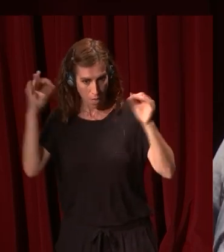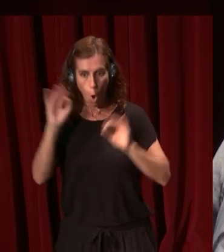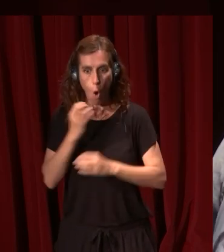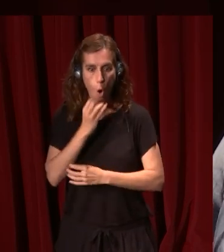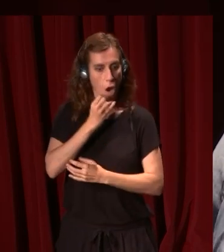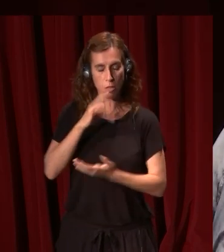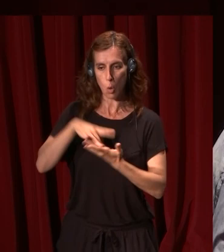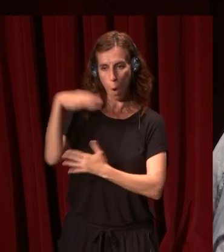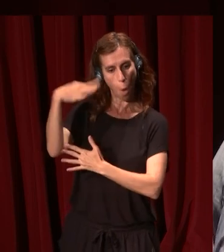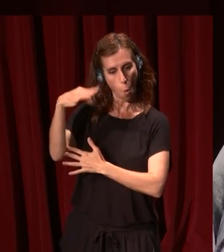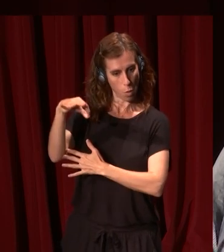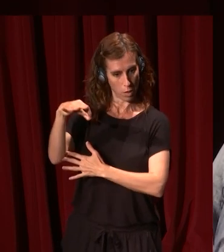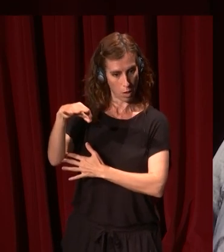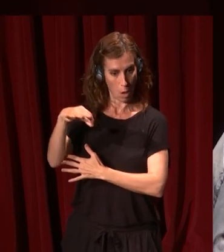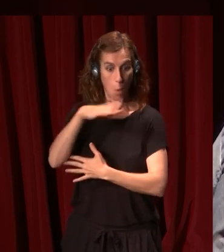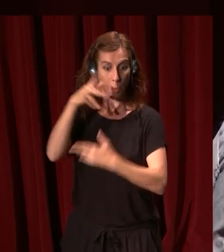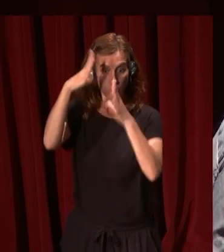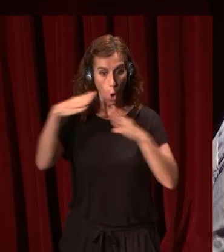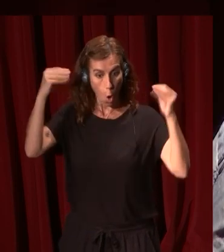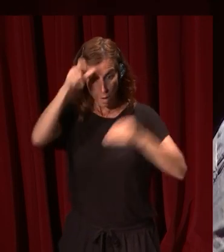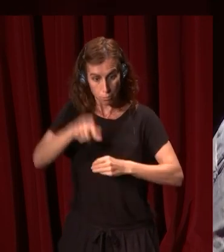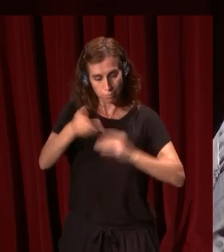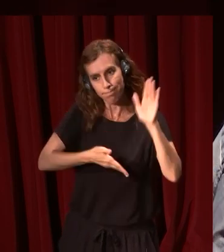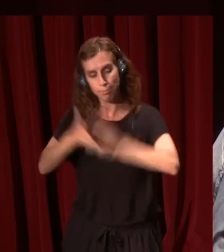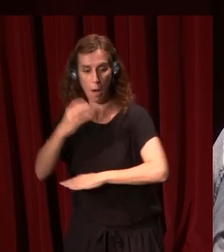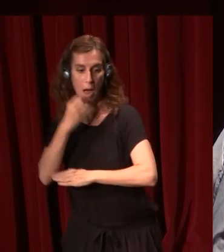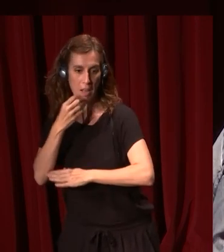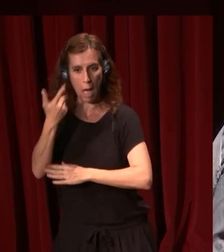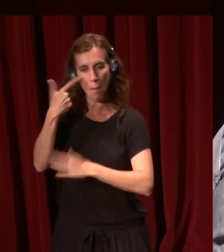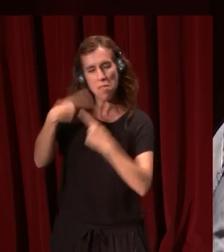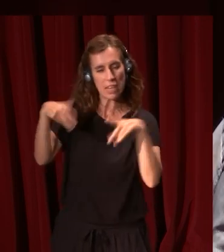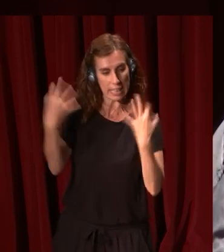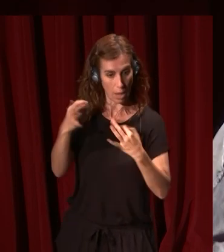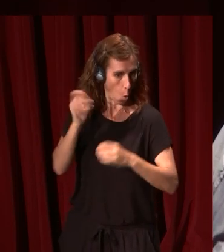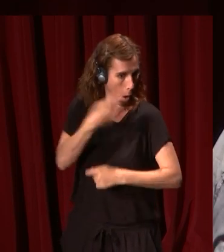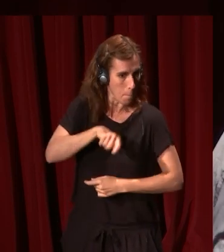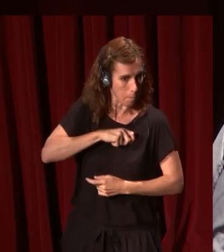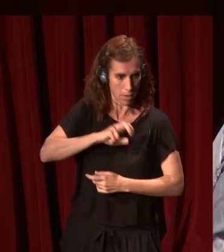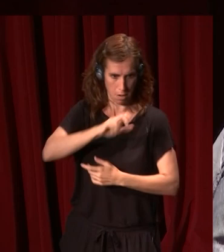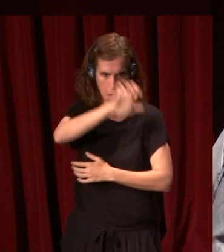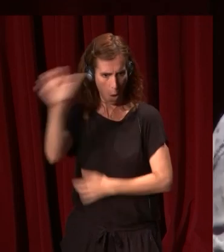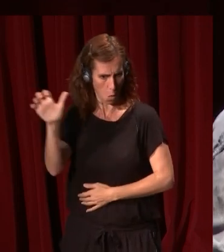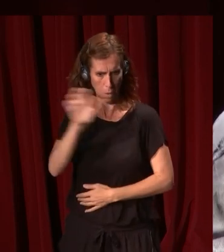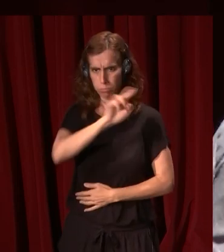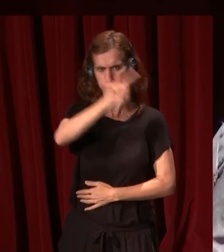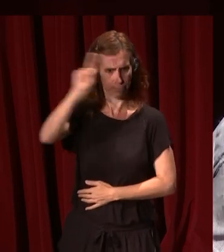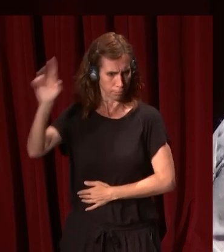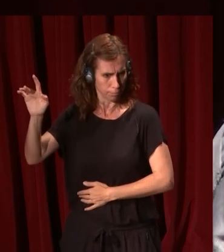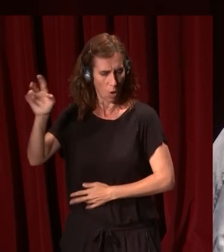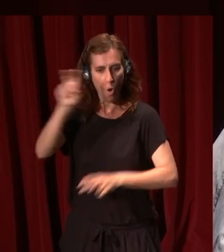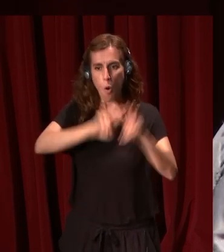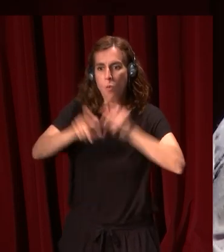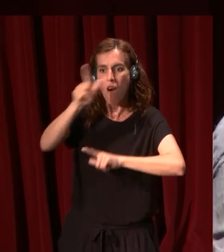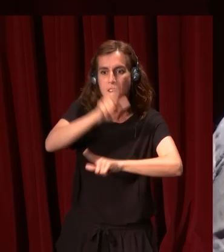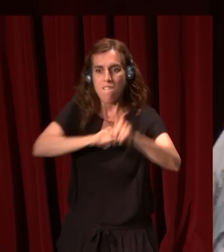es única, por eso un holandés va a Grecia buscando lo que tiene de diferente, o lo es España, o lo es cualquier sitio de Europa. Se busca buscando, se